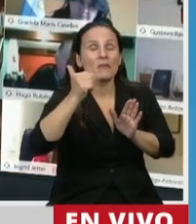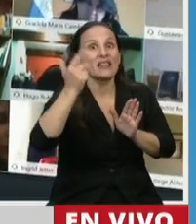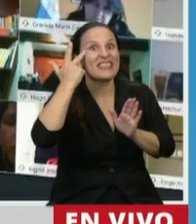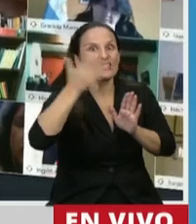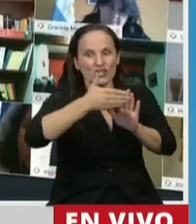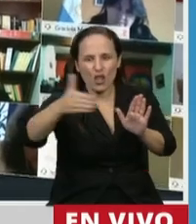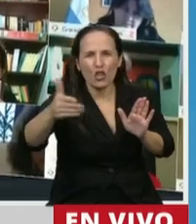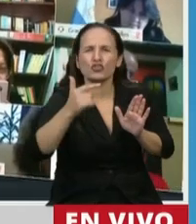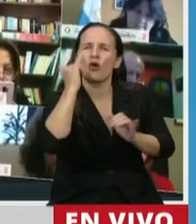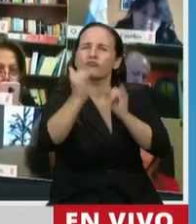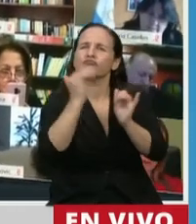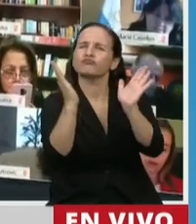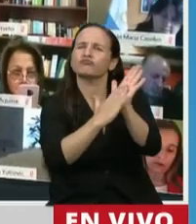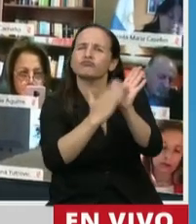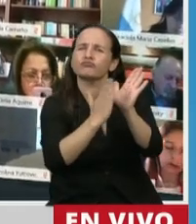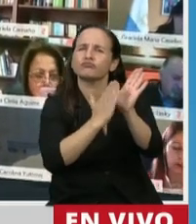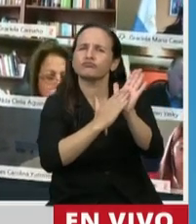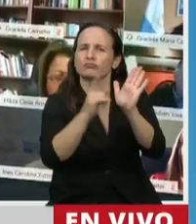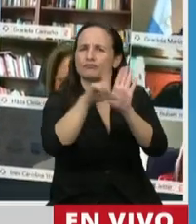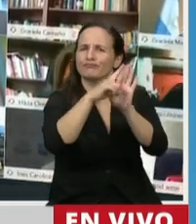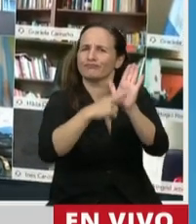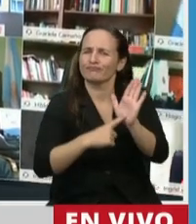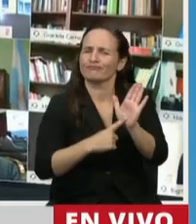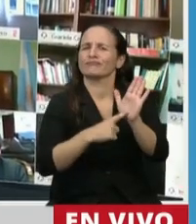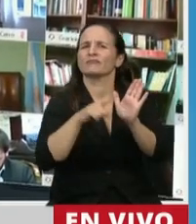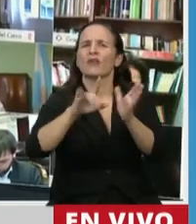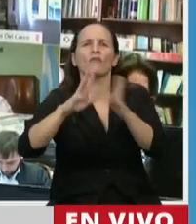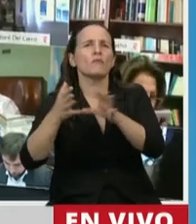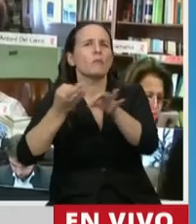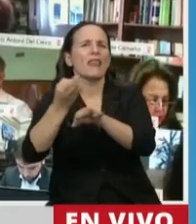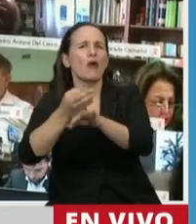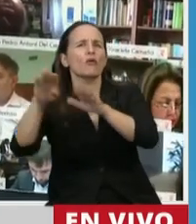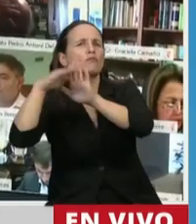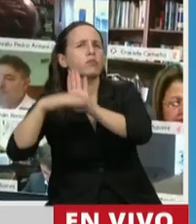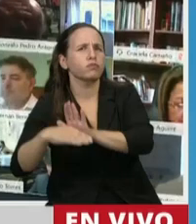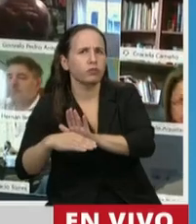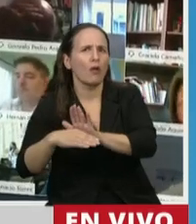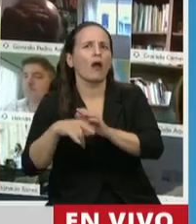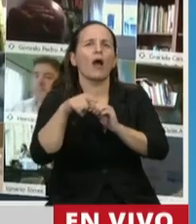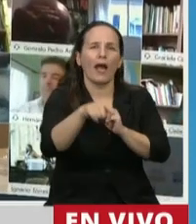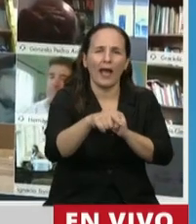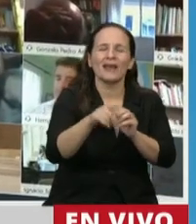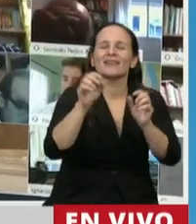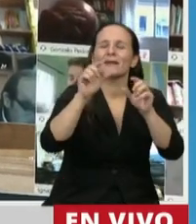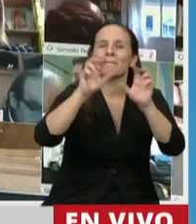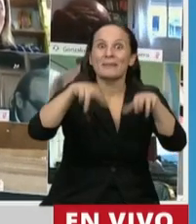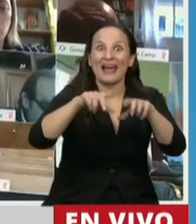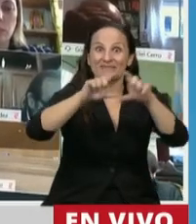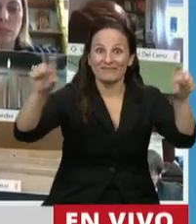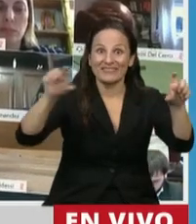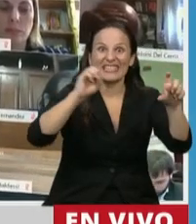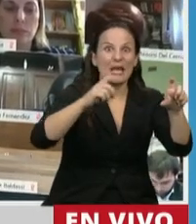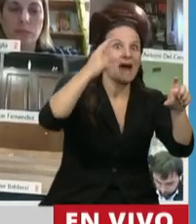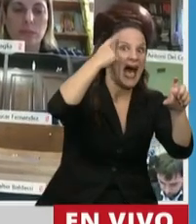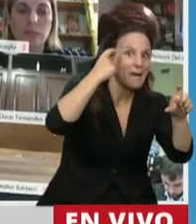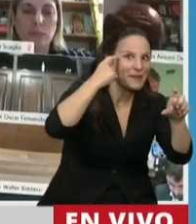establecieron los fundamentos normativos y marcos pedagógicos que dieron forma al Plan Aprender Conectados. El Plan